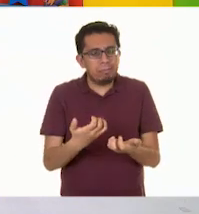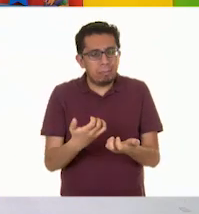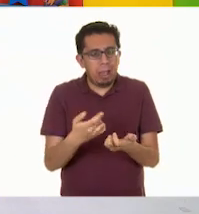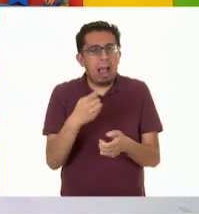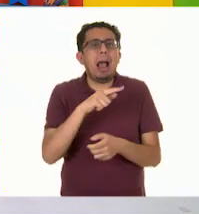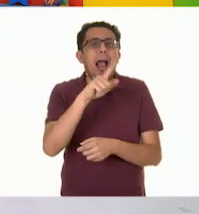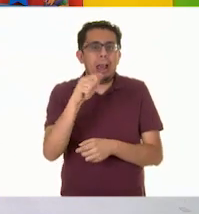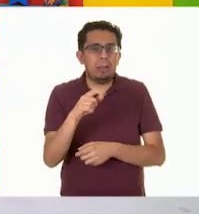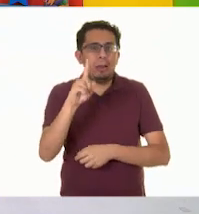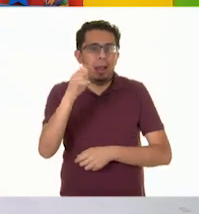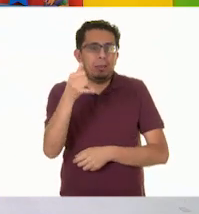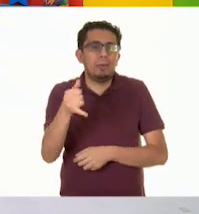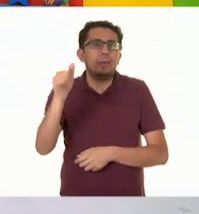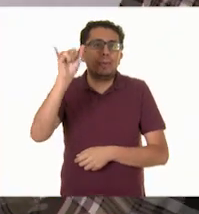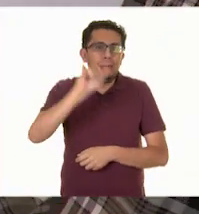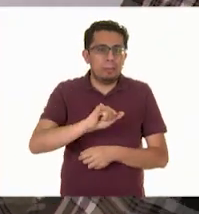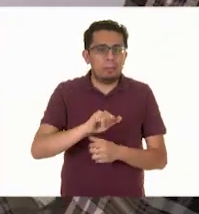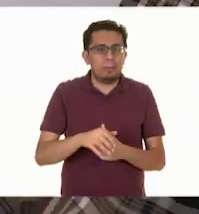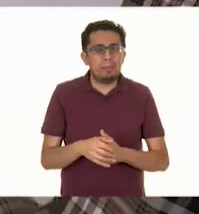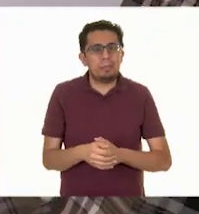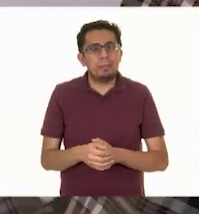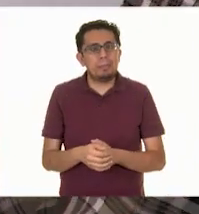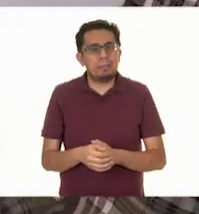si la tierra estaba seca o no.